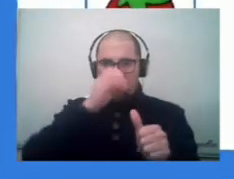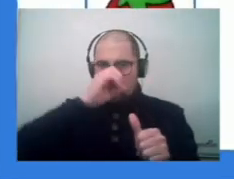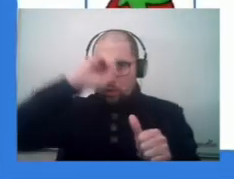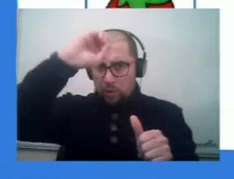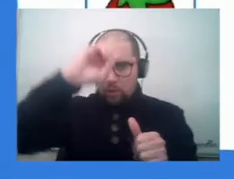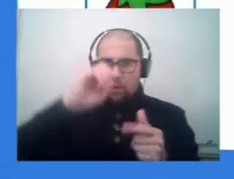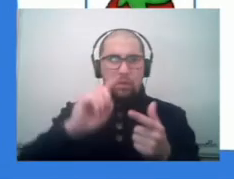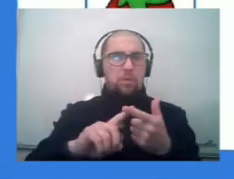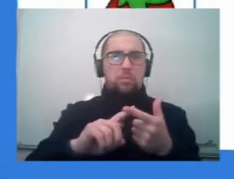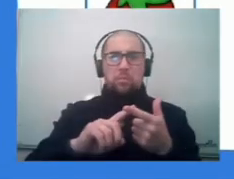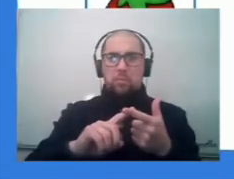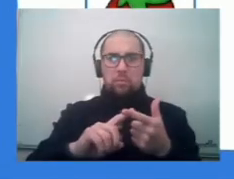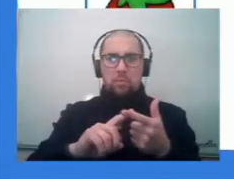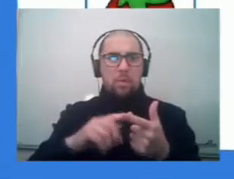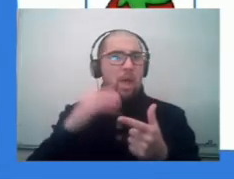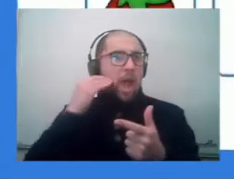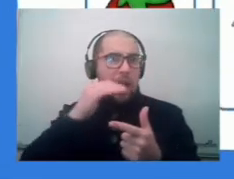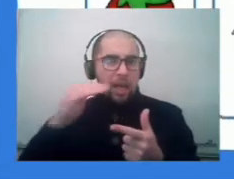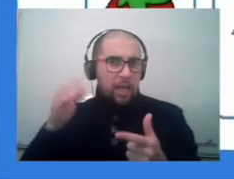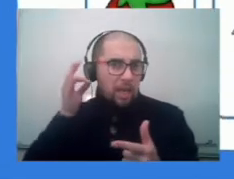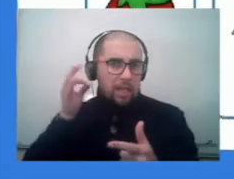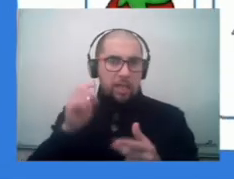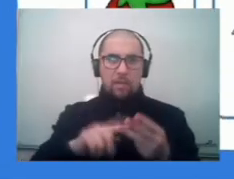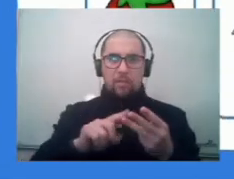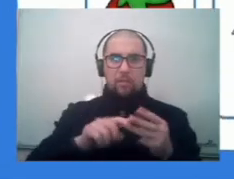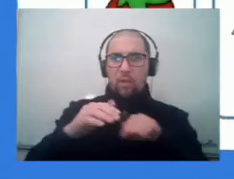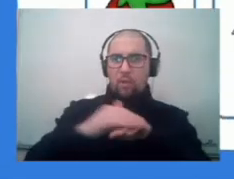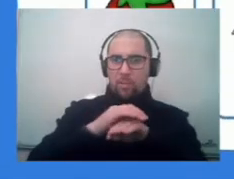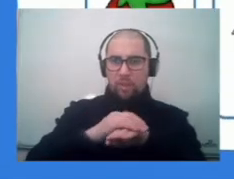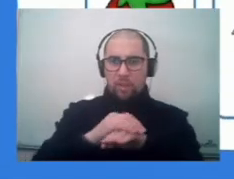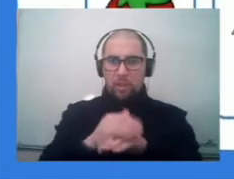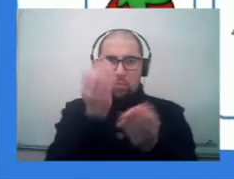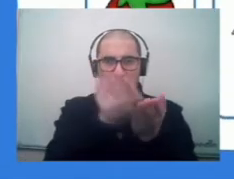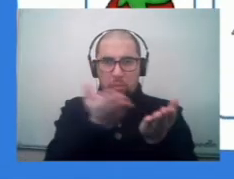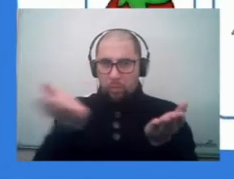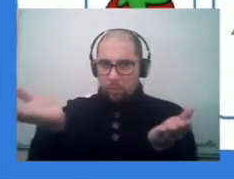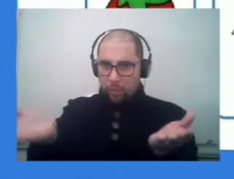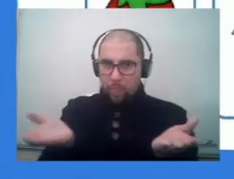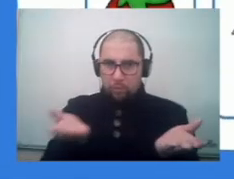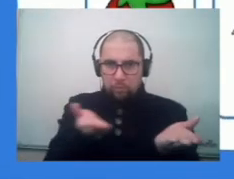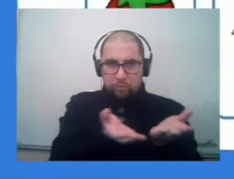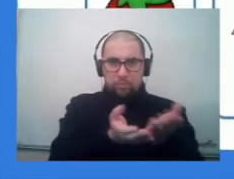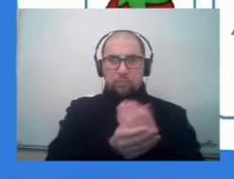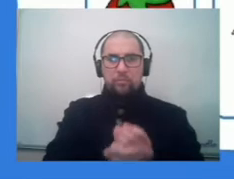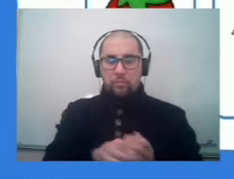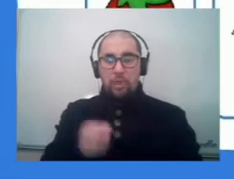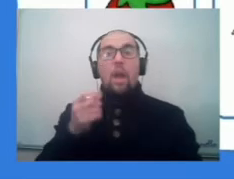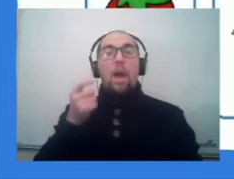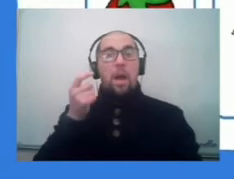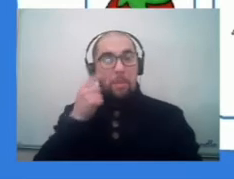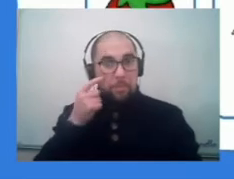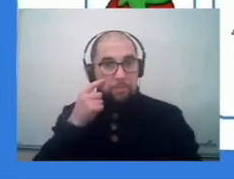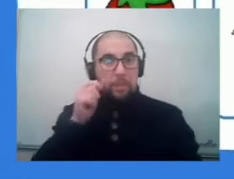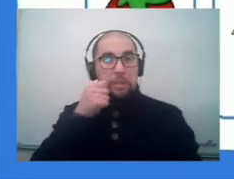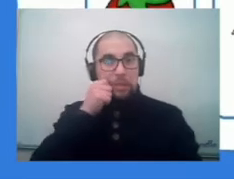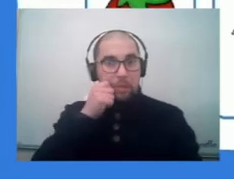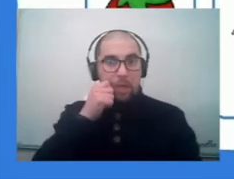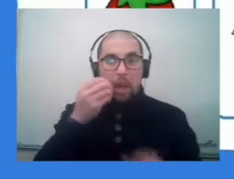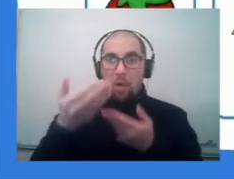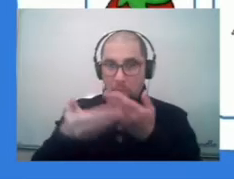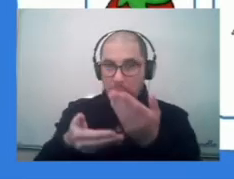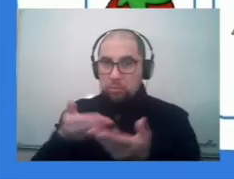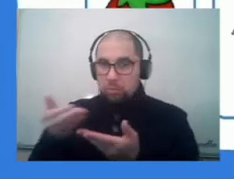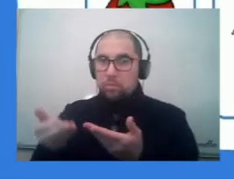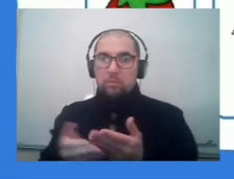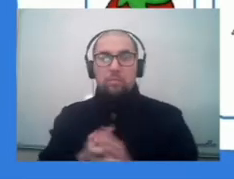rinoceronte, niña y zapatilla. Esto nos permitirá tener significados